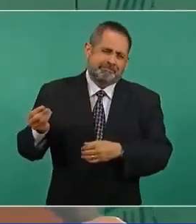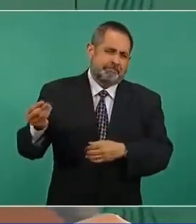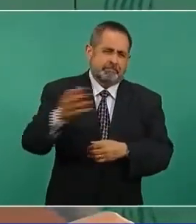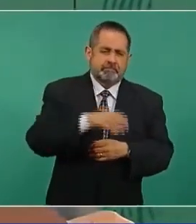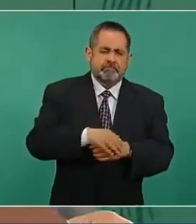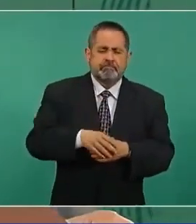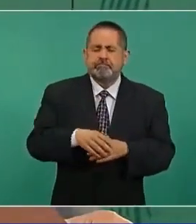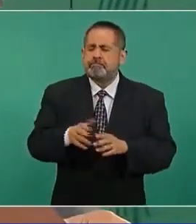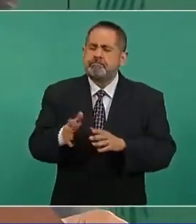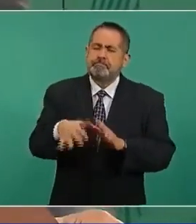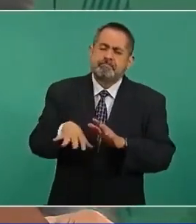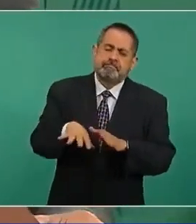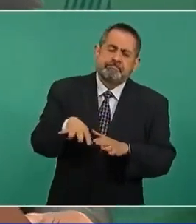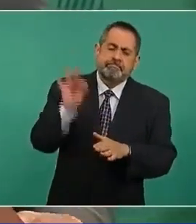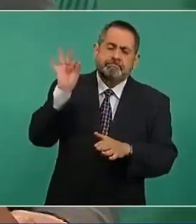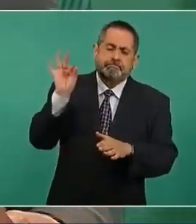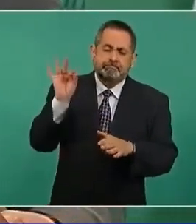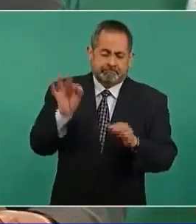sale ahí,